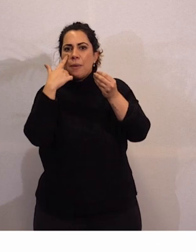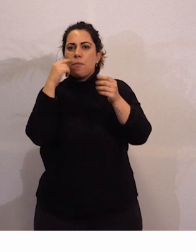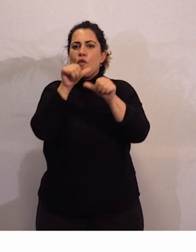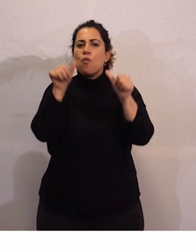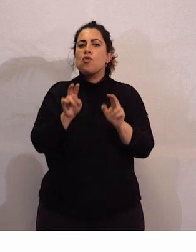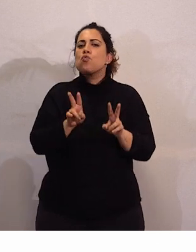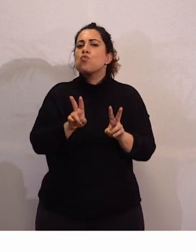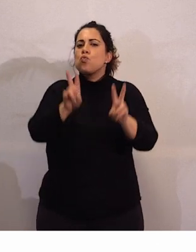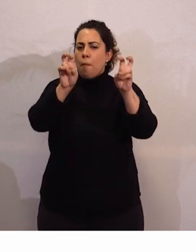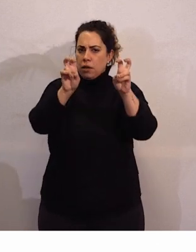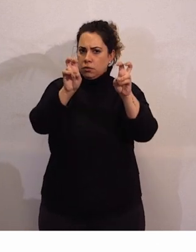maneras de poder participar.